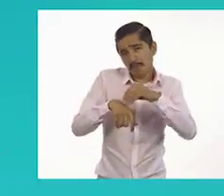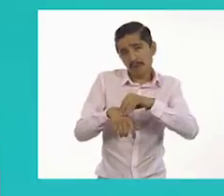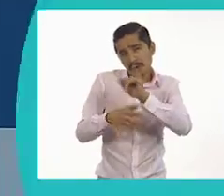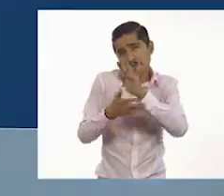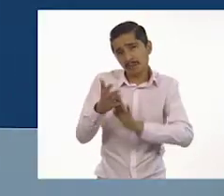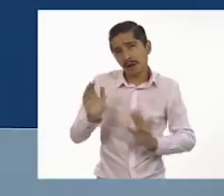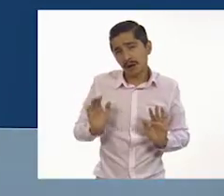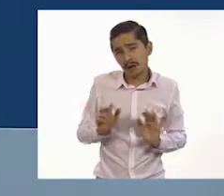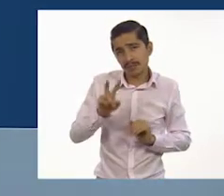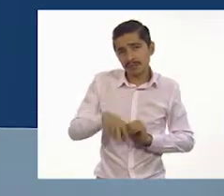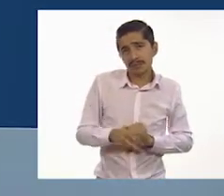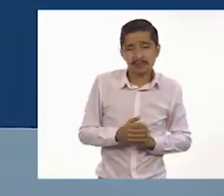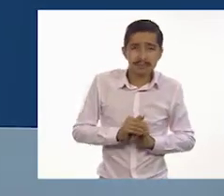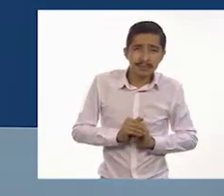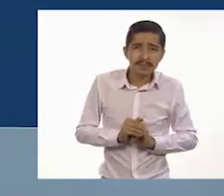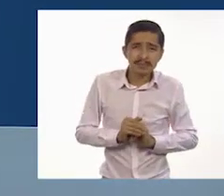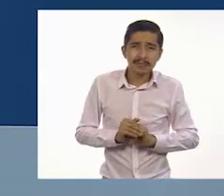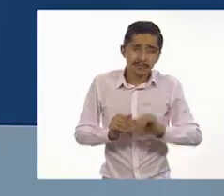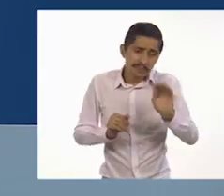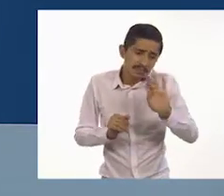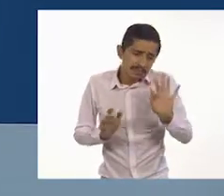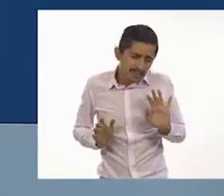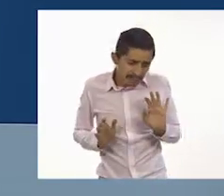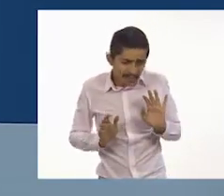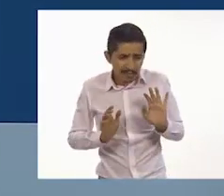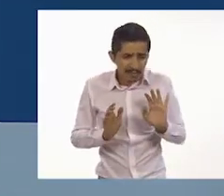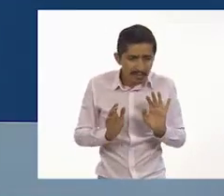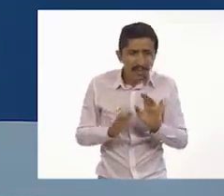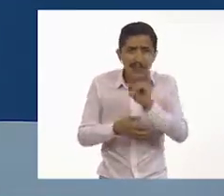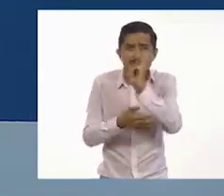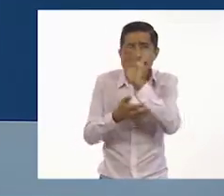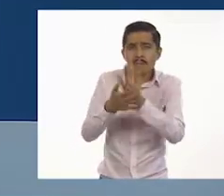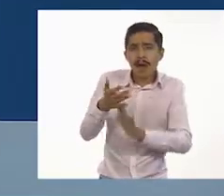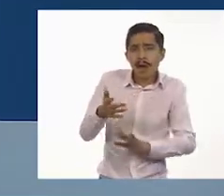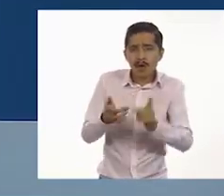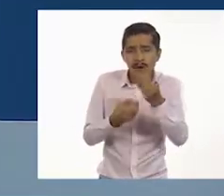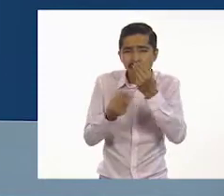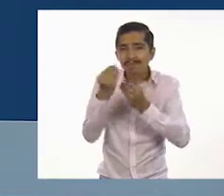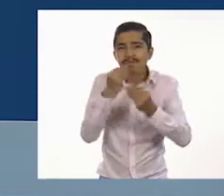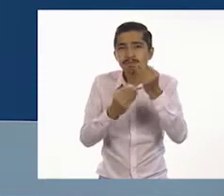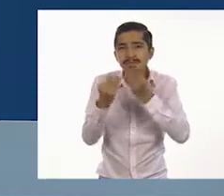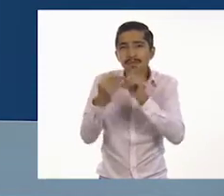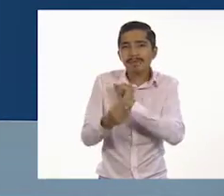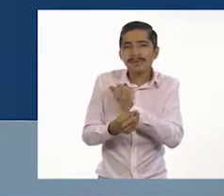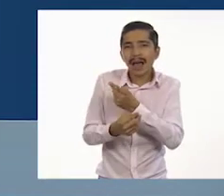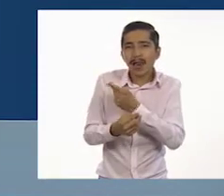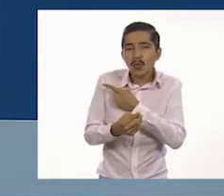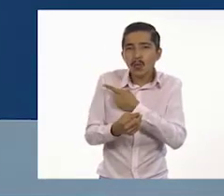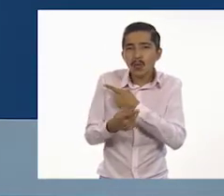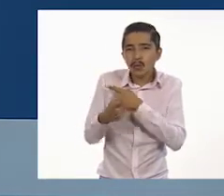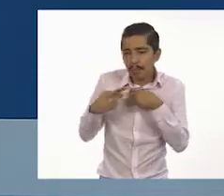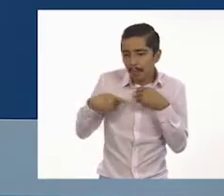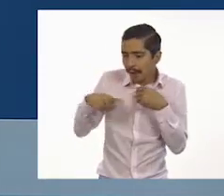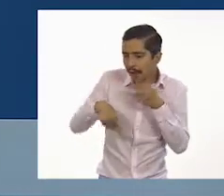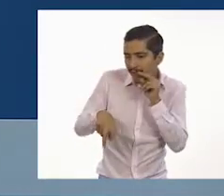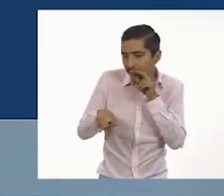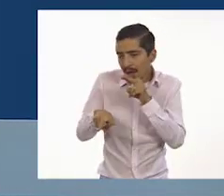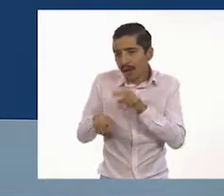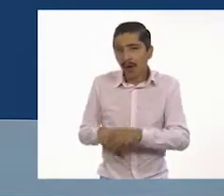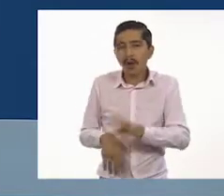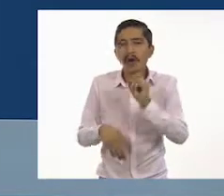Porque tal vez, no sé, unas imágenes de unos alimentos saludables o de un